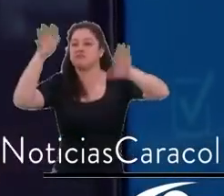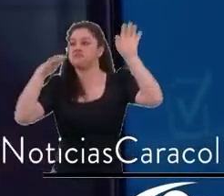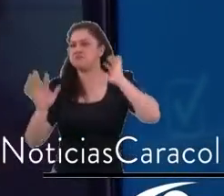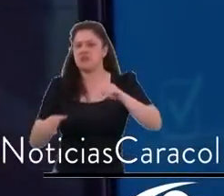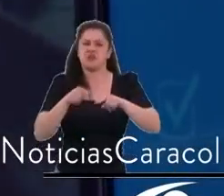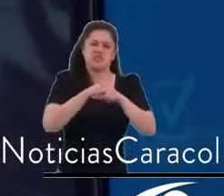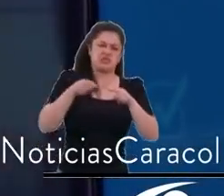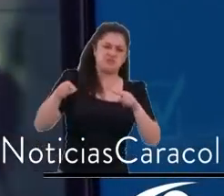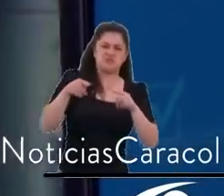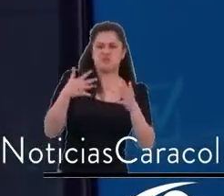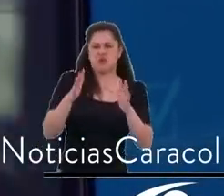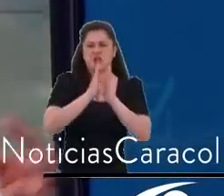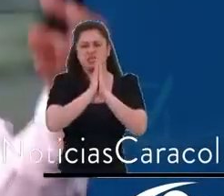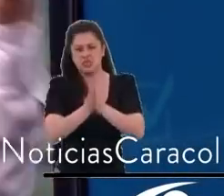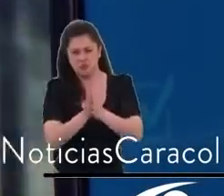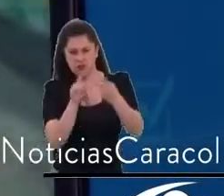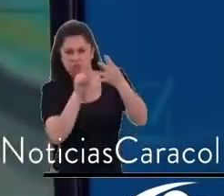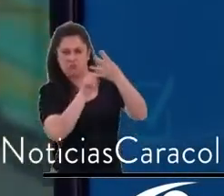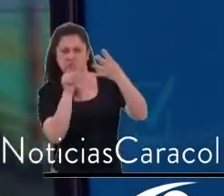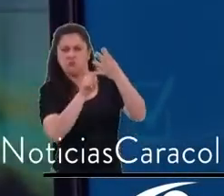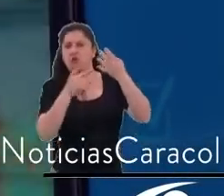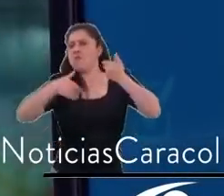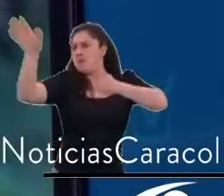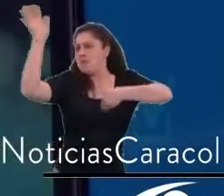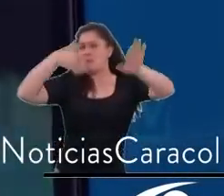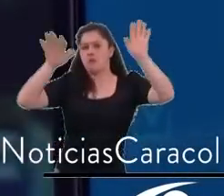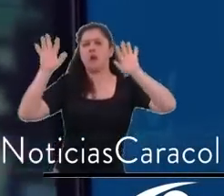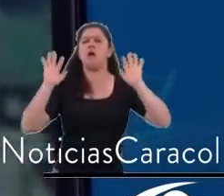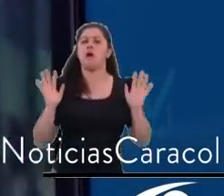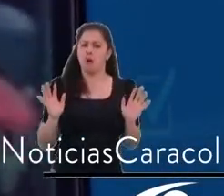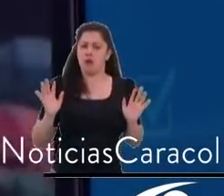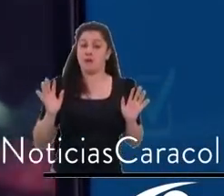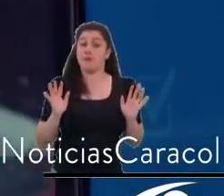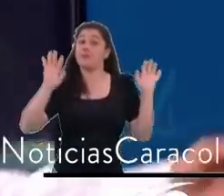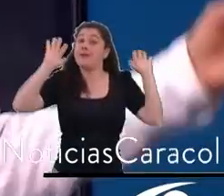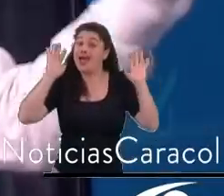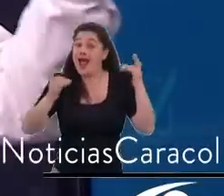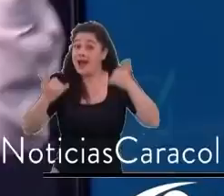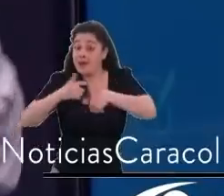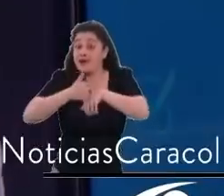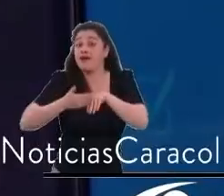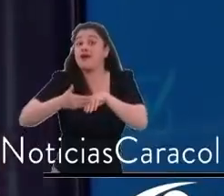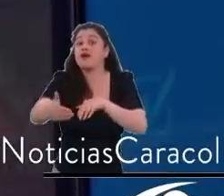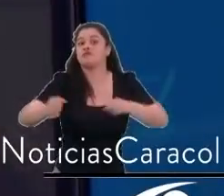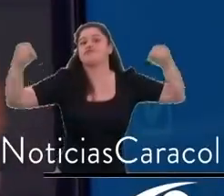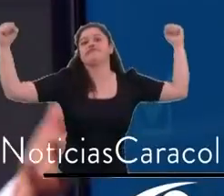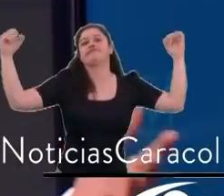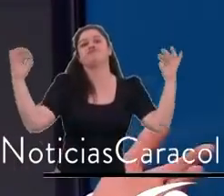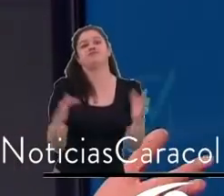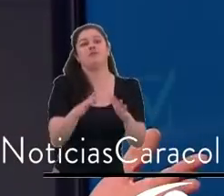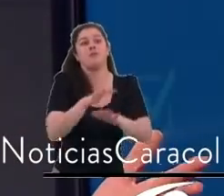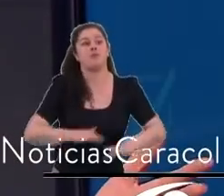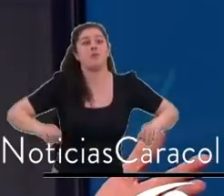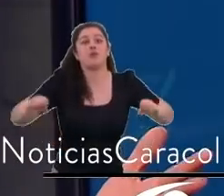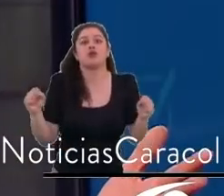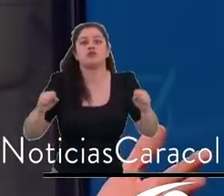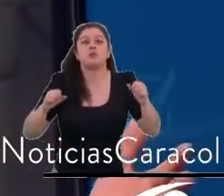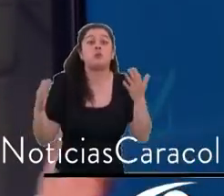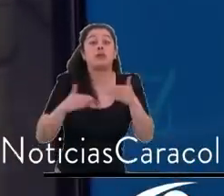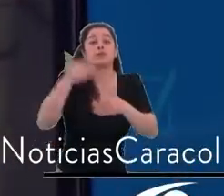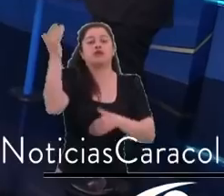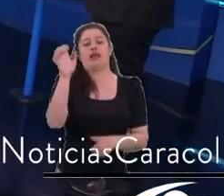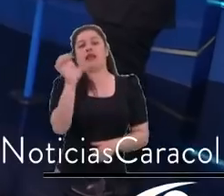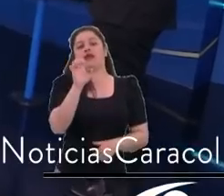volver el mismo día. Cuando se acabe el Puente de Reyes el 10 de enero, ¿cierto? Todos van a volver el mismo día, es un millón de carros.